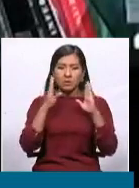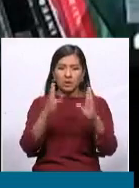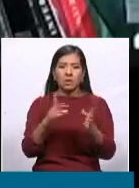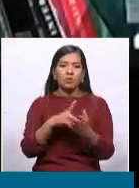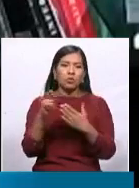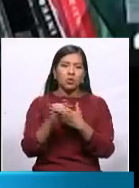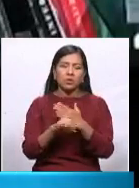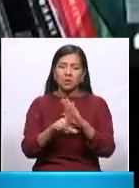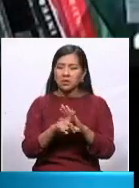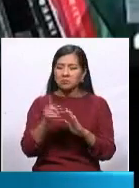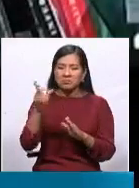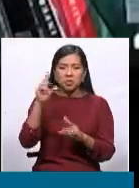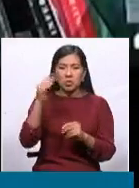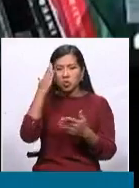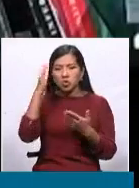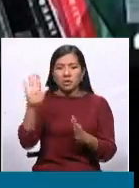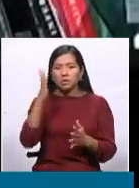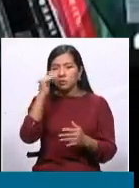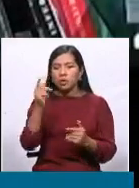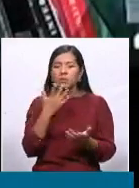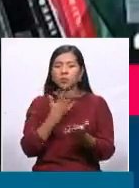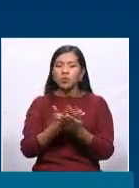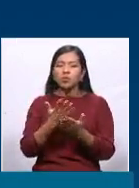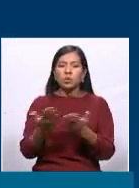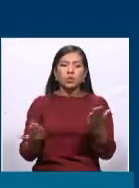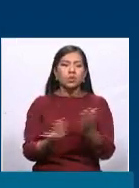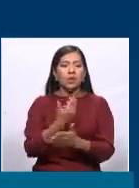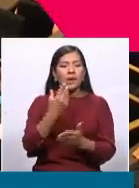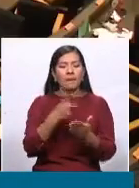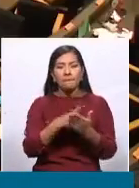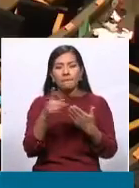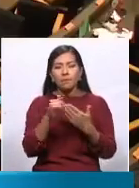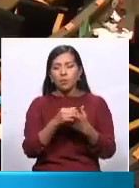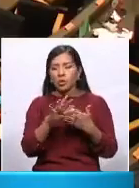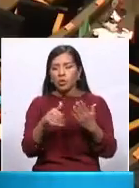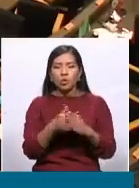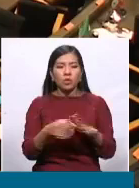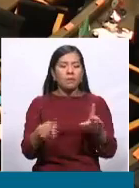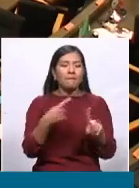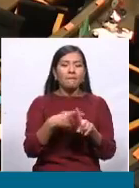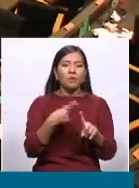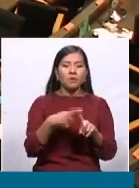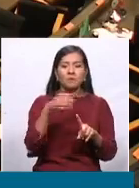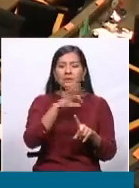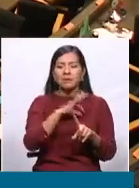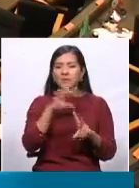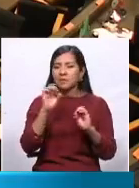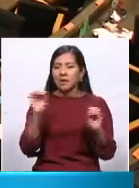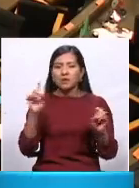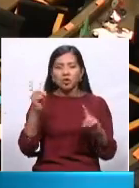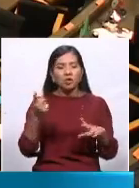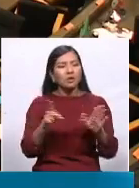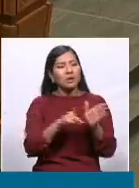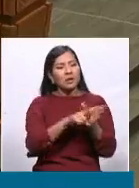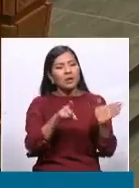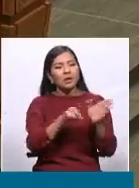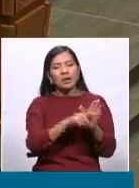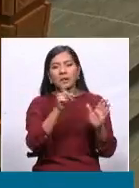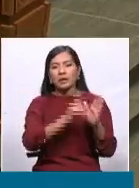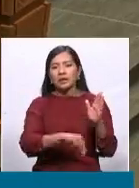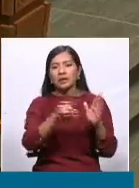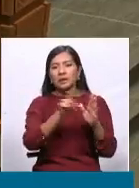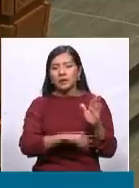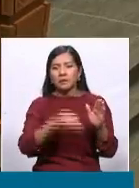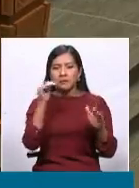porque claro ellos nunca han propuesto algo positivo algo bueno para la población boliviana y solamente se dedican a desprestigiar se